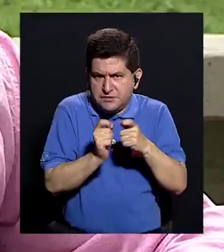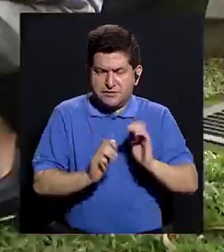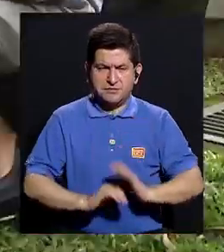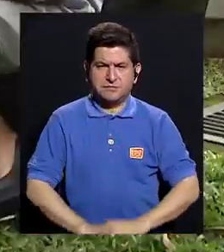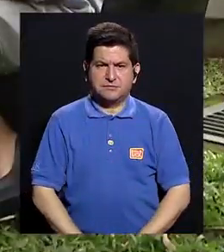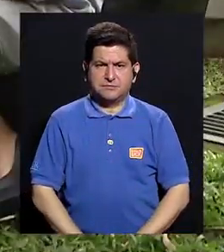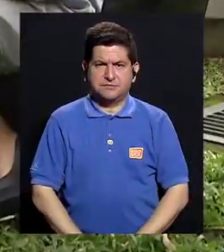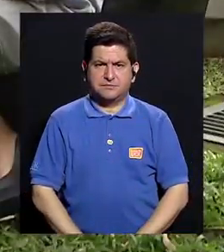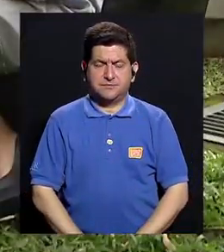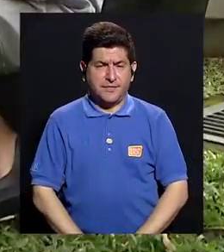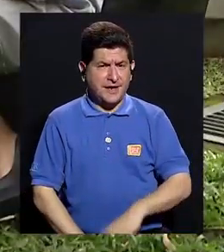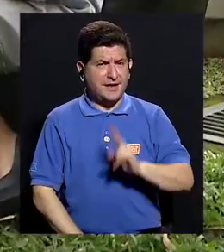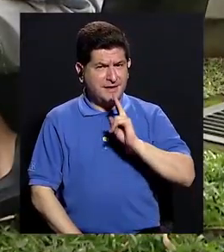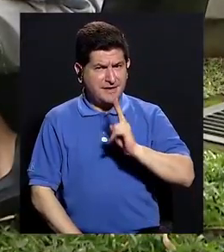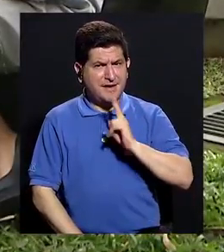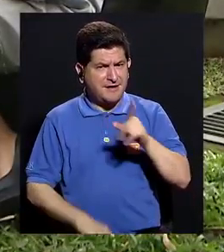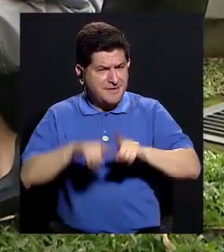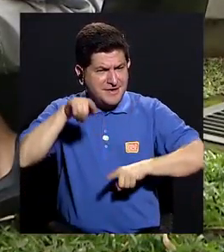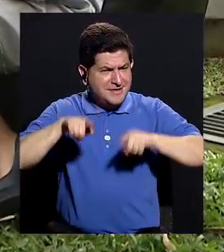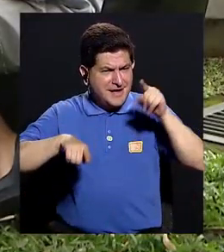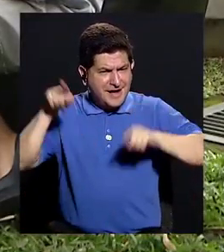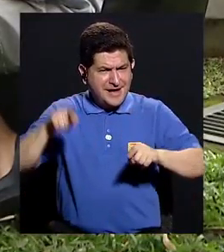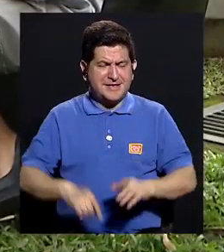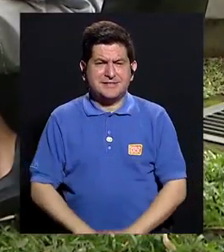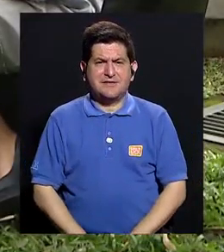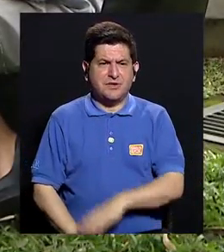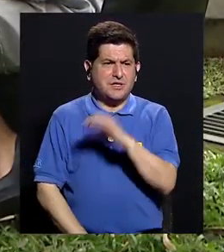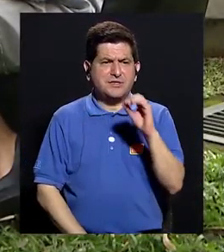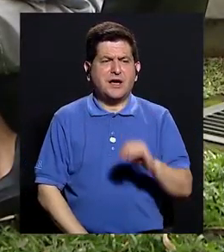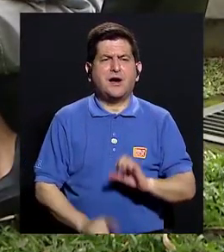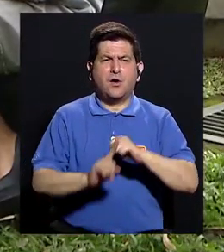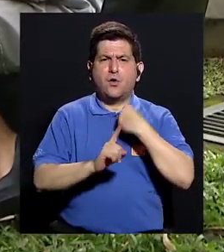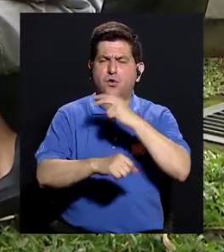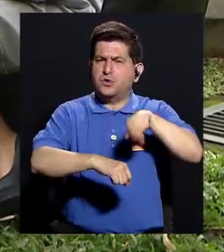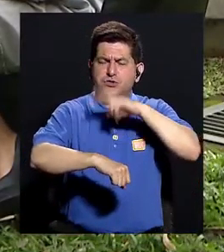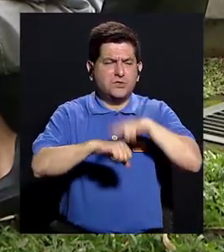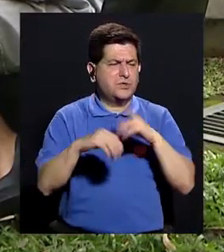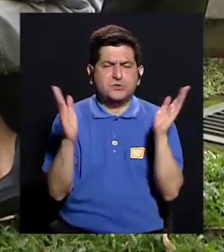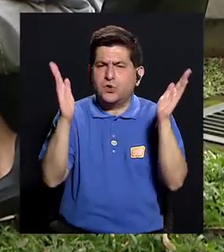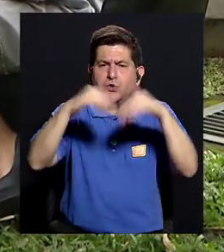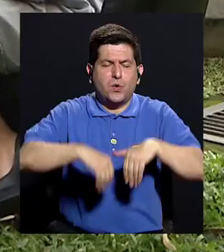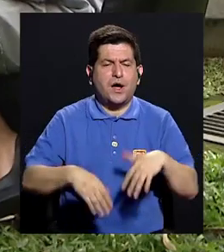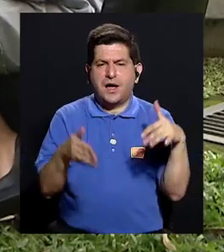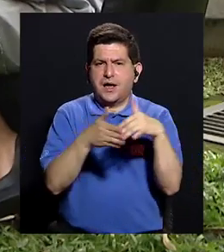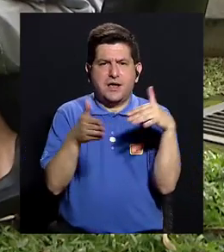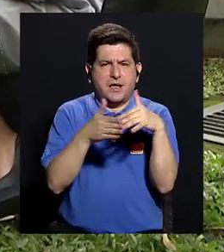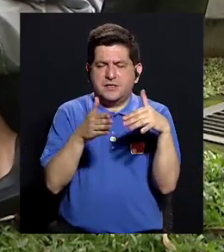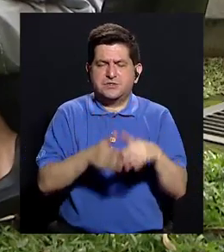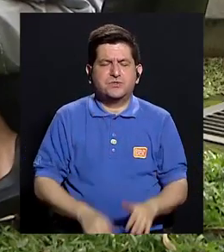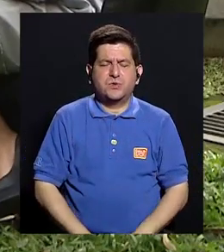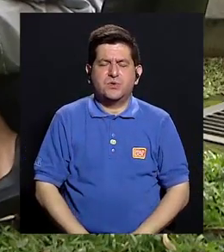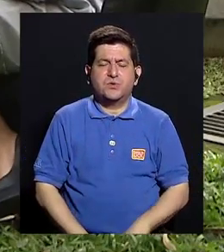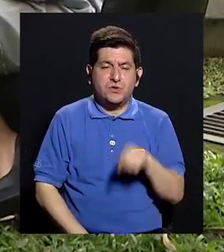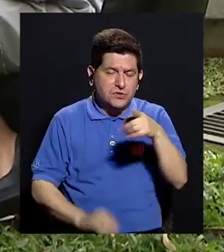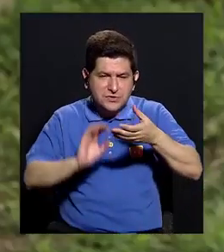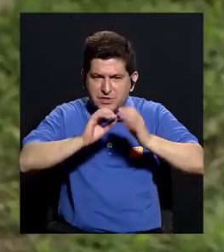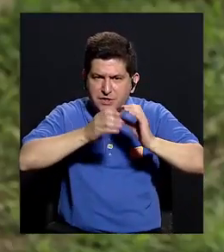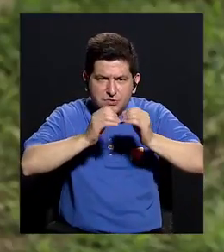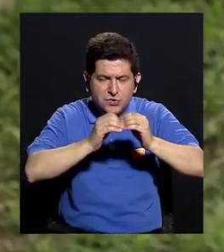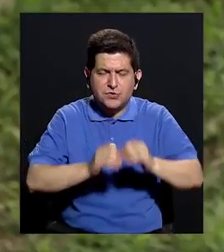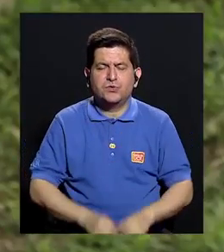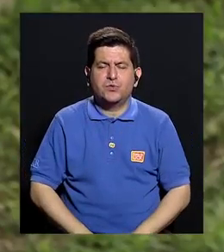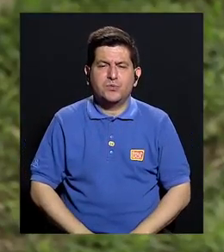Bueno, estadísticas o una prevalencia nacional no existen porque no hay estudios de prevalencia nacional.